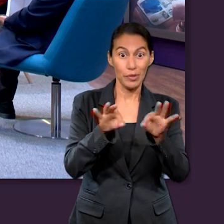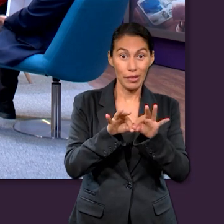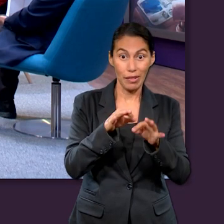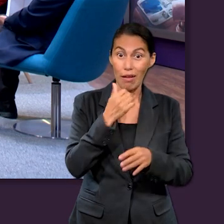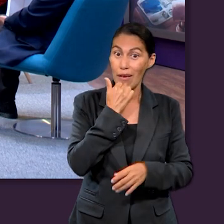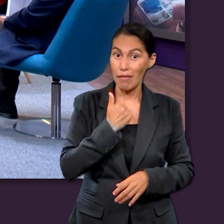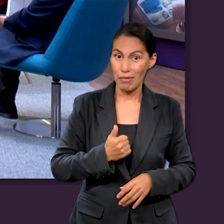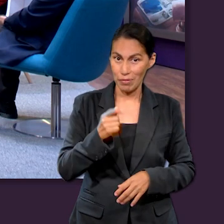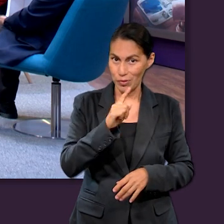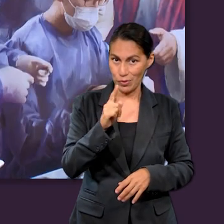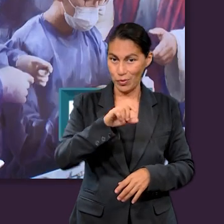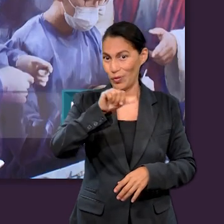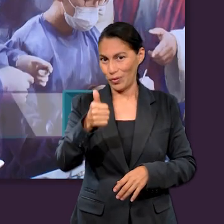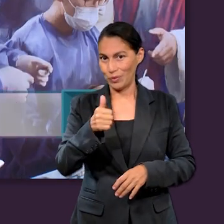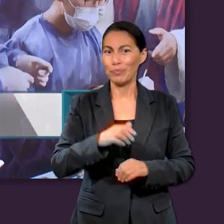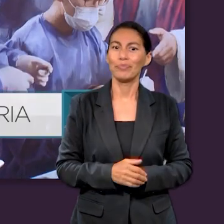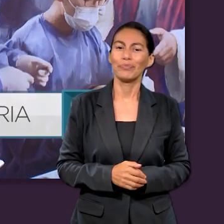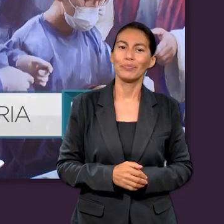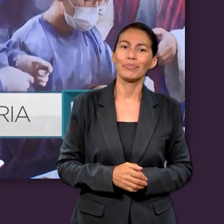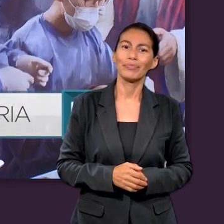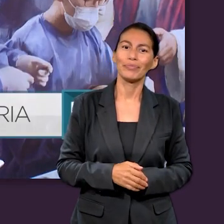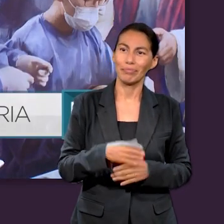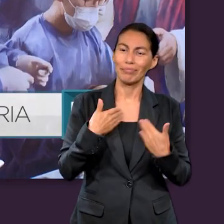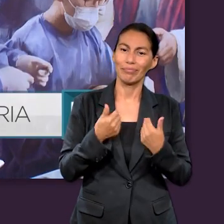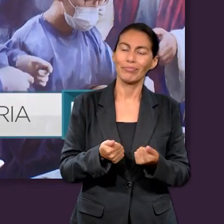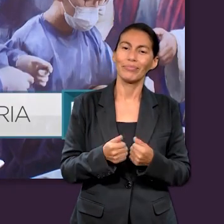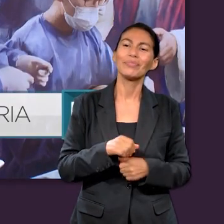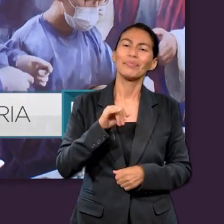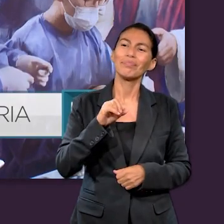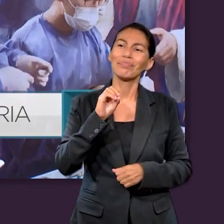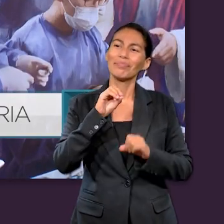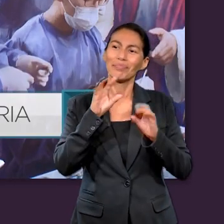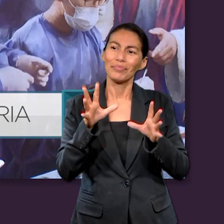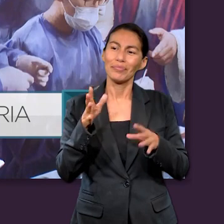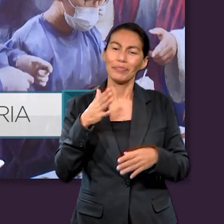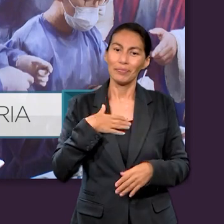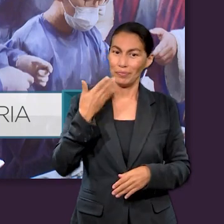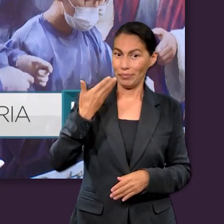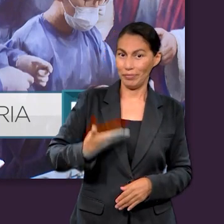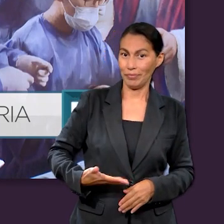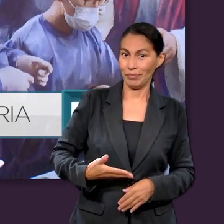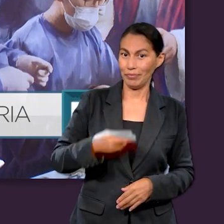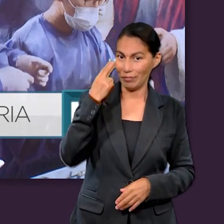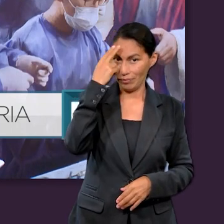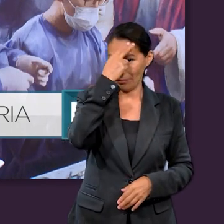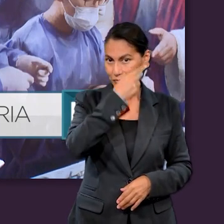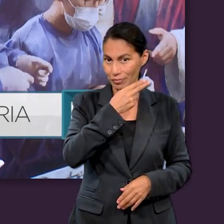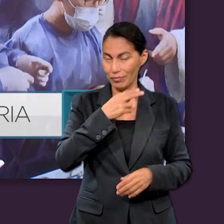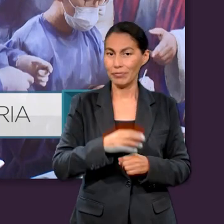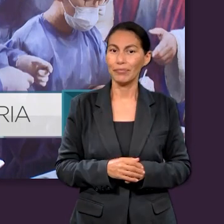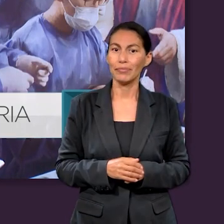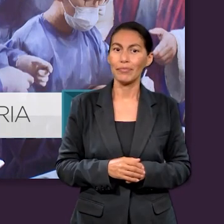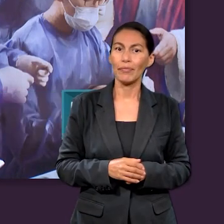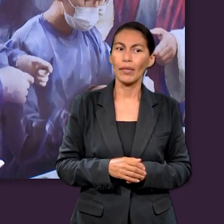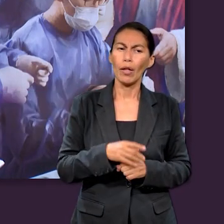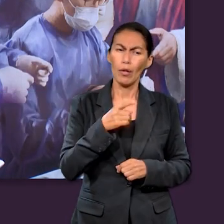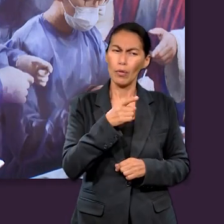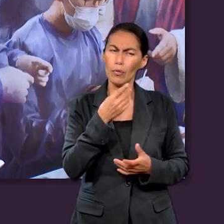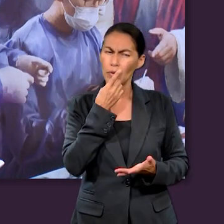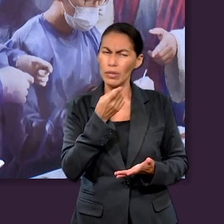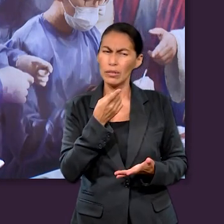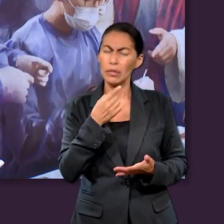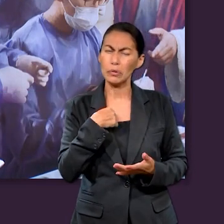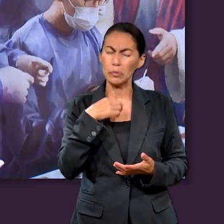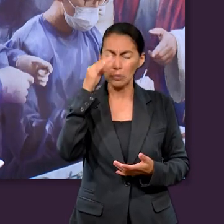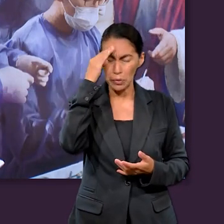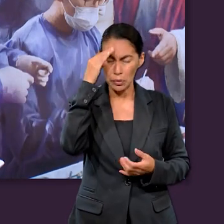¿podemos empezar de este lado? Claro que sí, yo soy Noemí, y ese personaje que identifica, lo que acabas